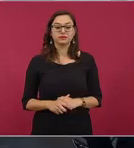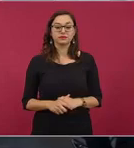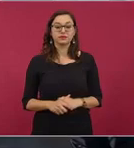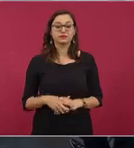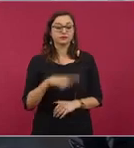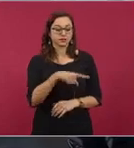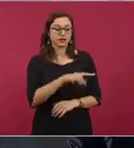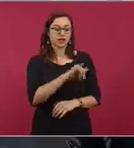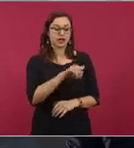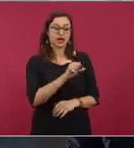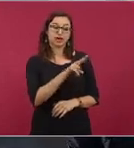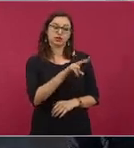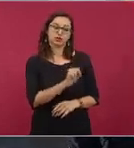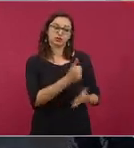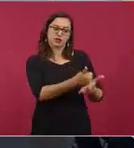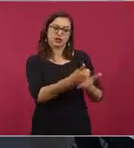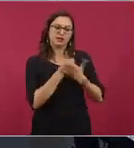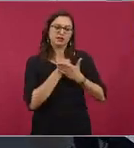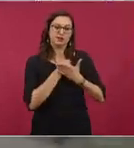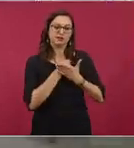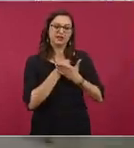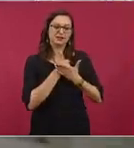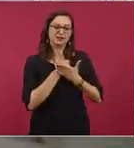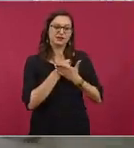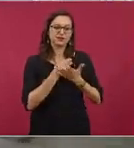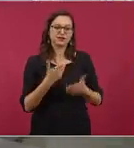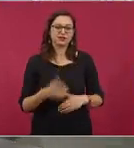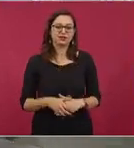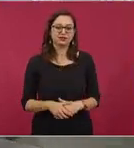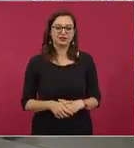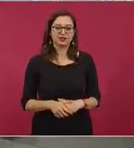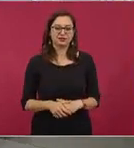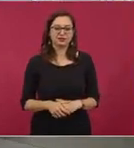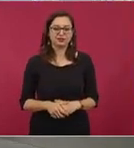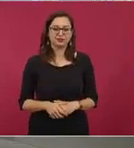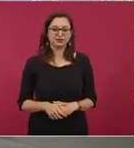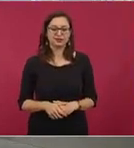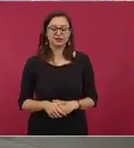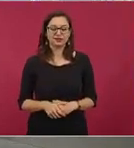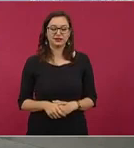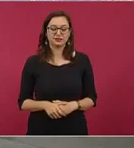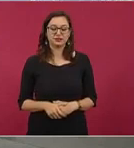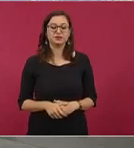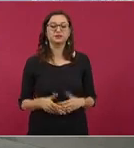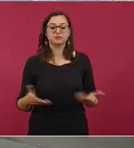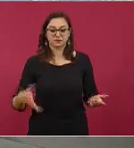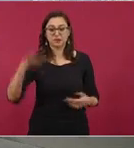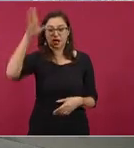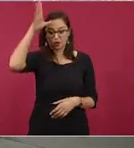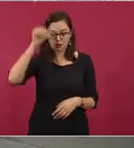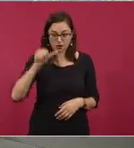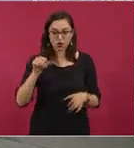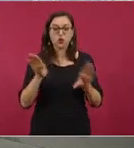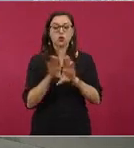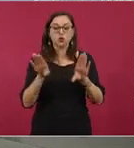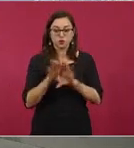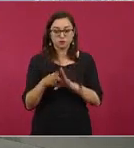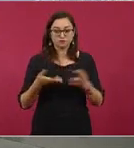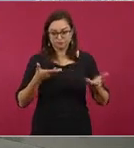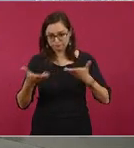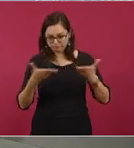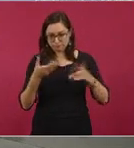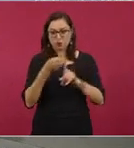Jesús ayúdame este vamos a llegar a un acuerdo quedan